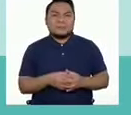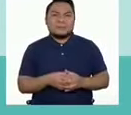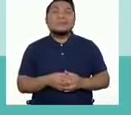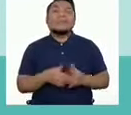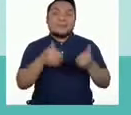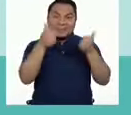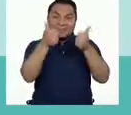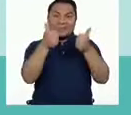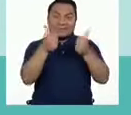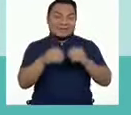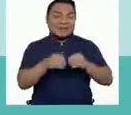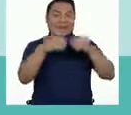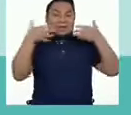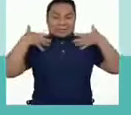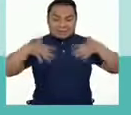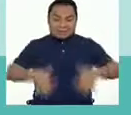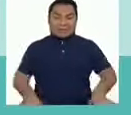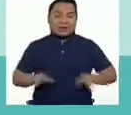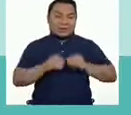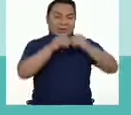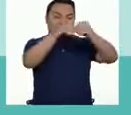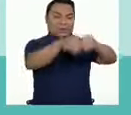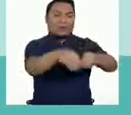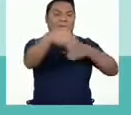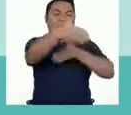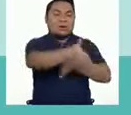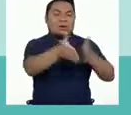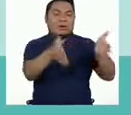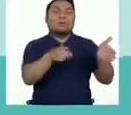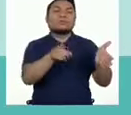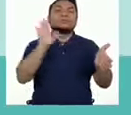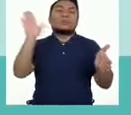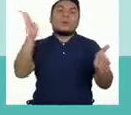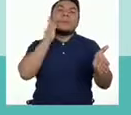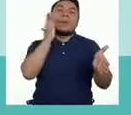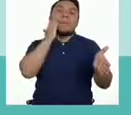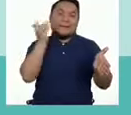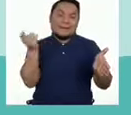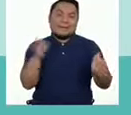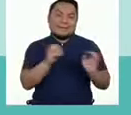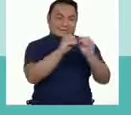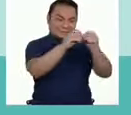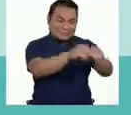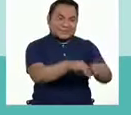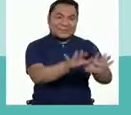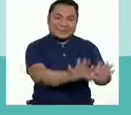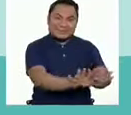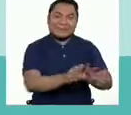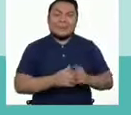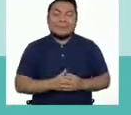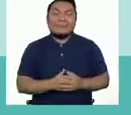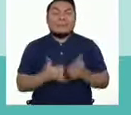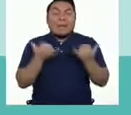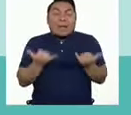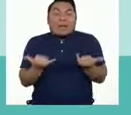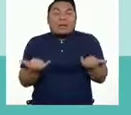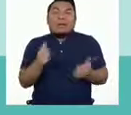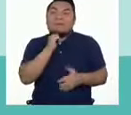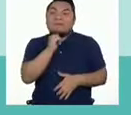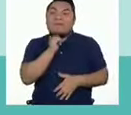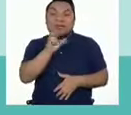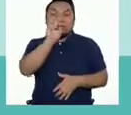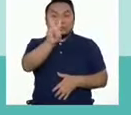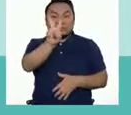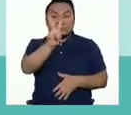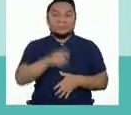Muy bien, el vestido debe agruparse en la caja donde se ubica la ropa de nuestros padres. Ahora nos faltan los